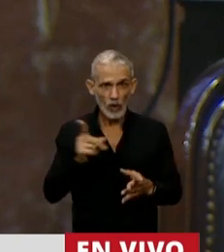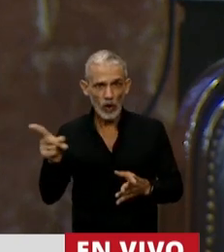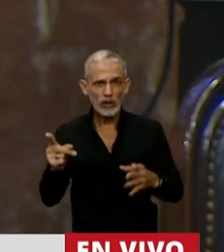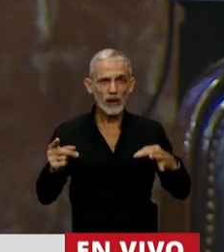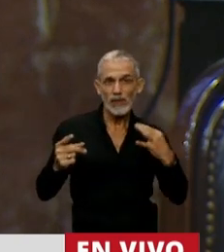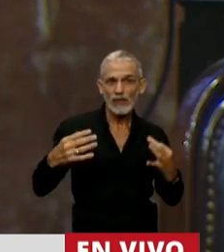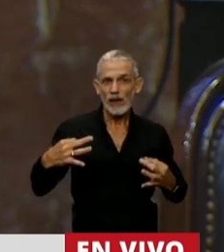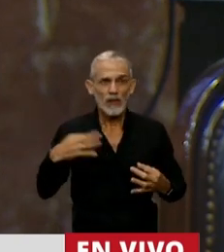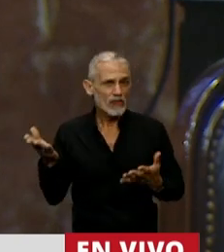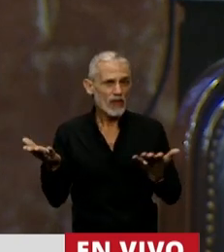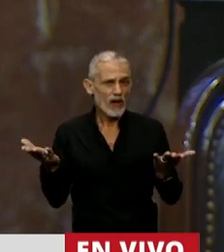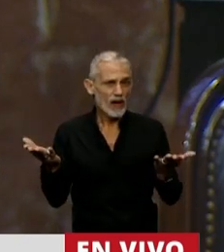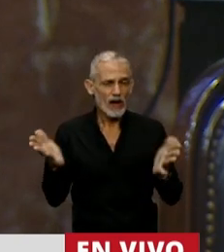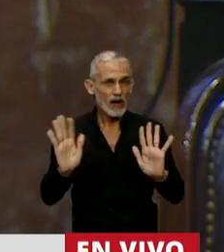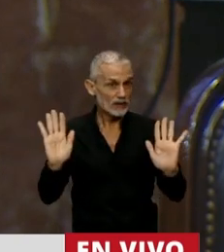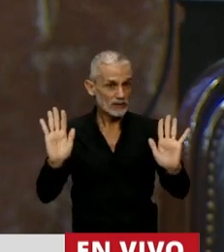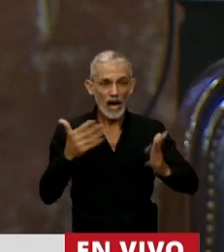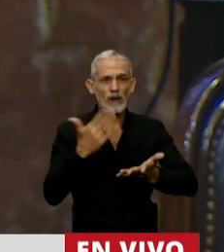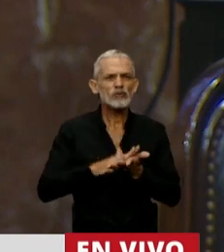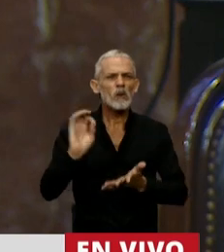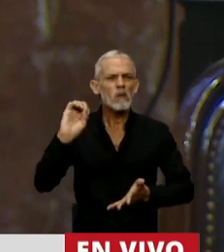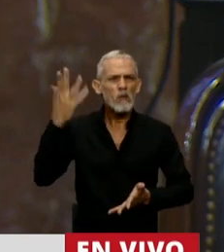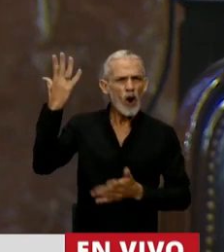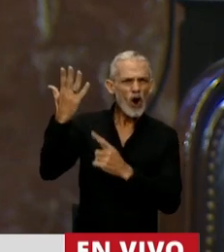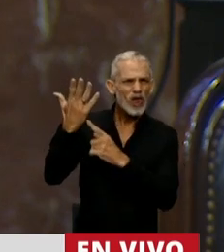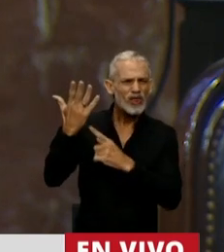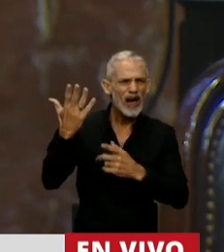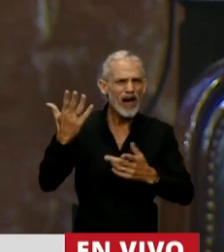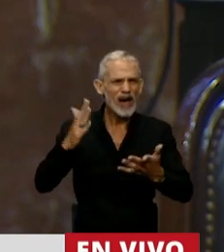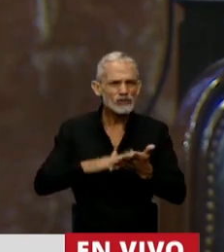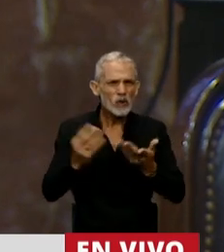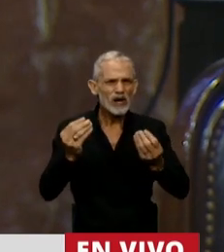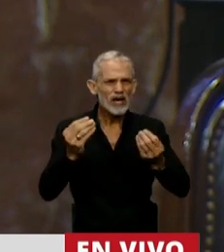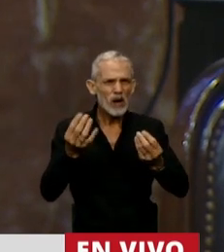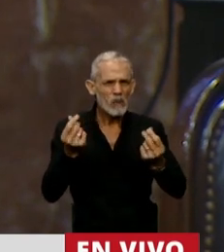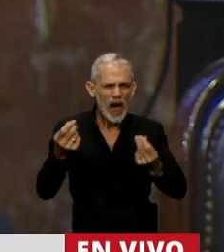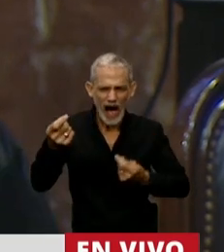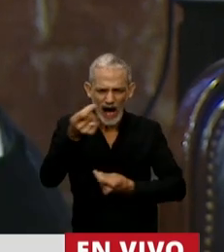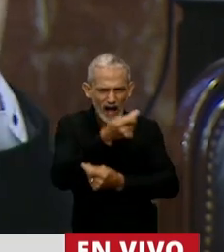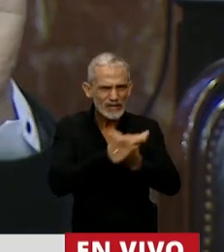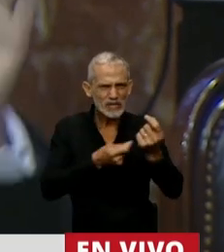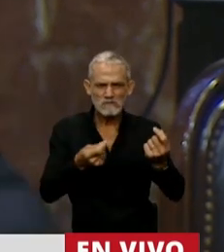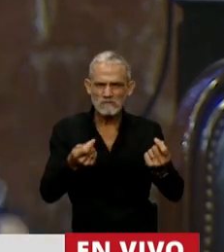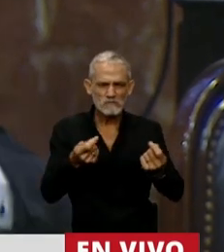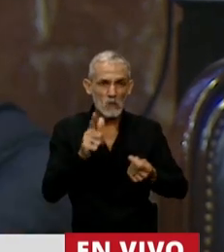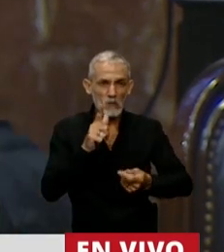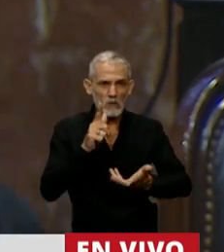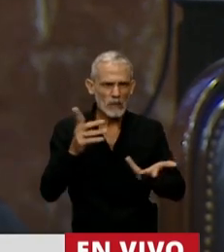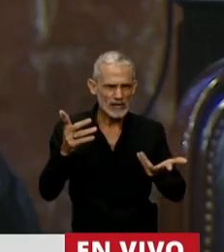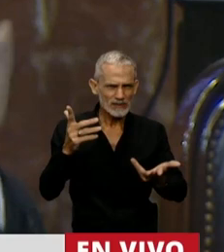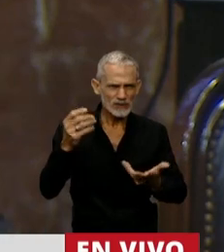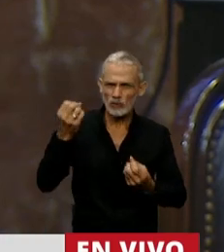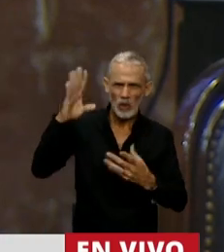vida. Entonces, hablar de moda, hablar de cuestiones financieras, se han olvidado de mí, los que están